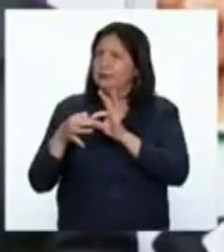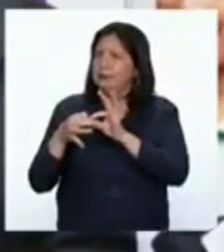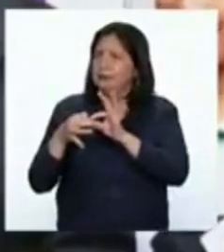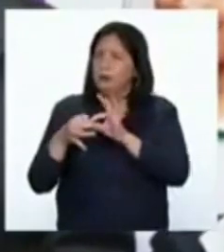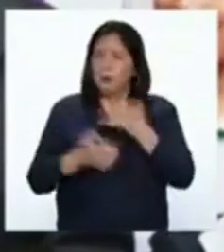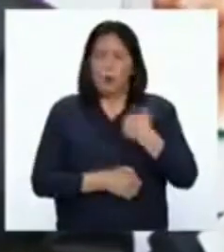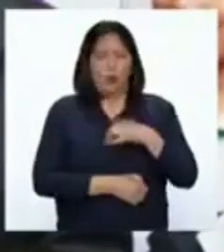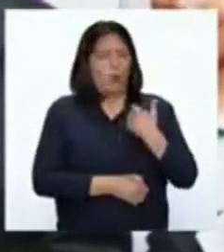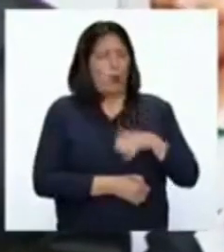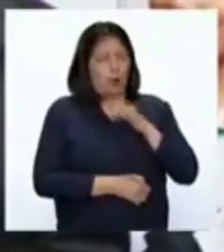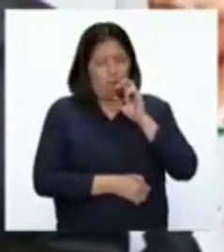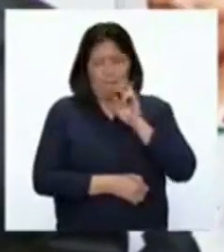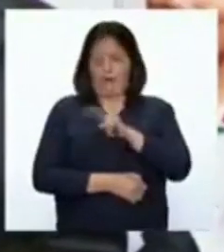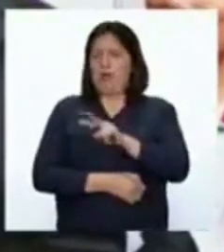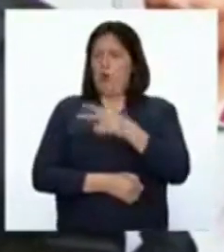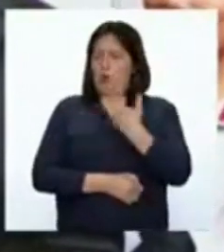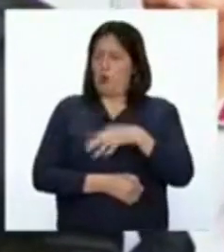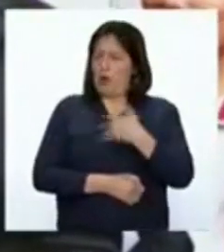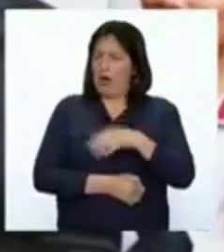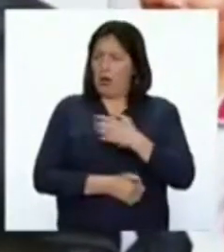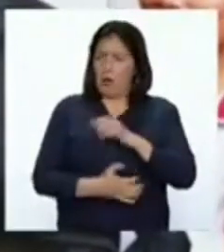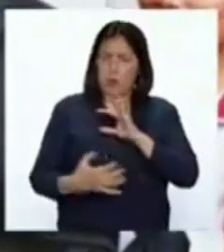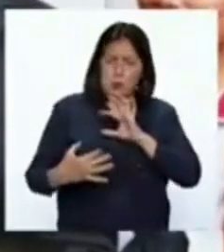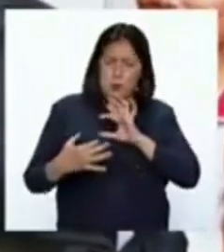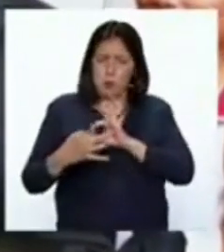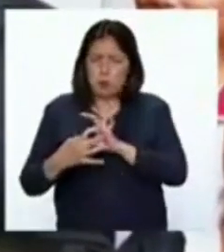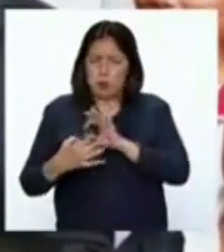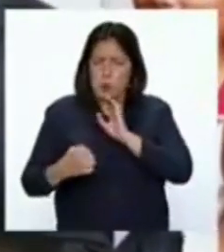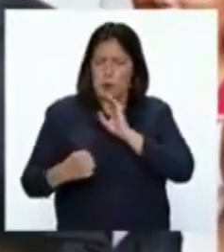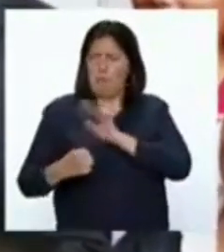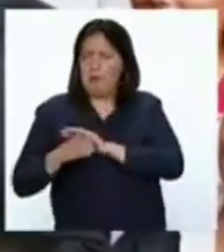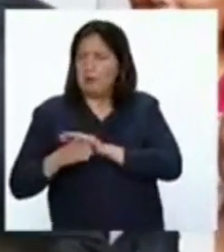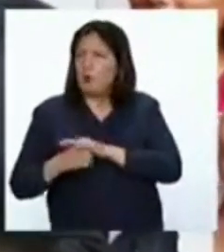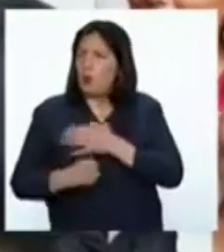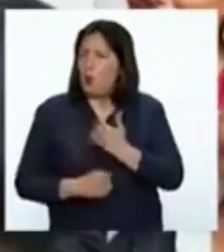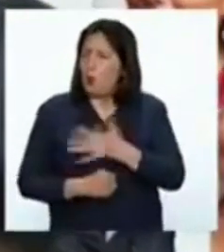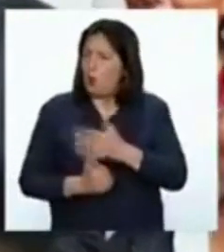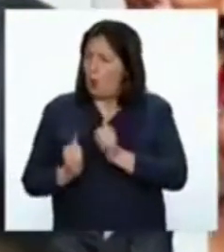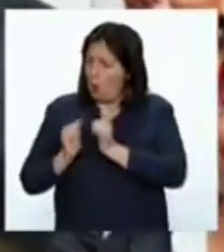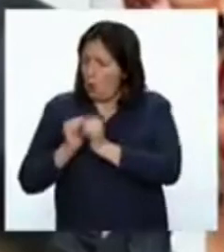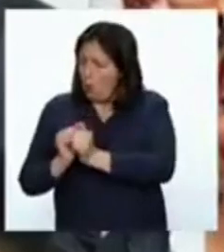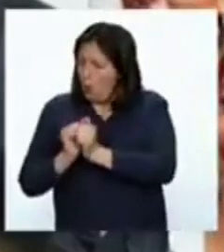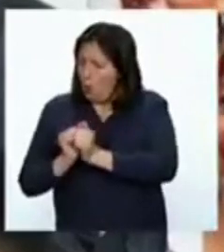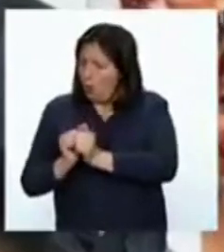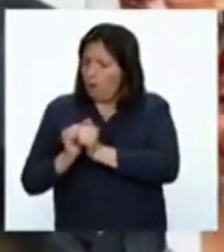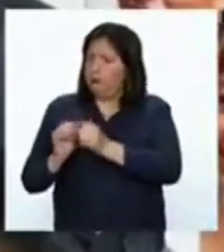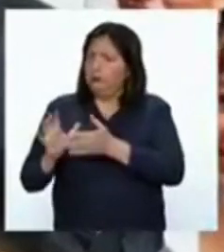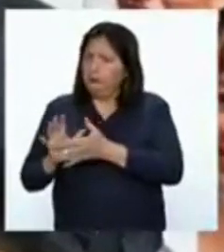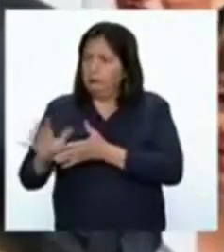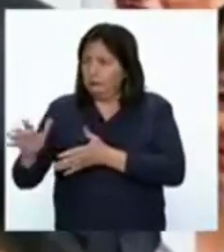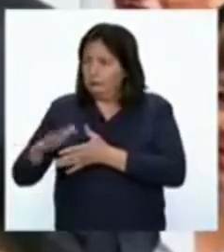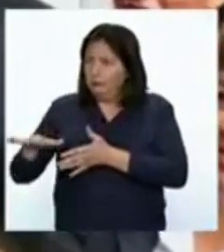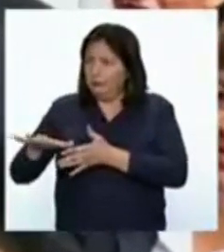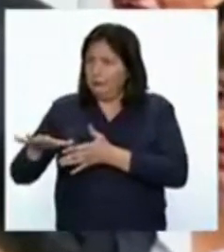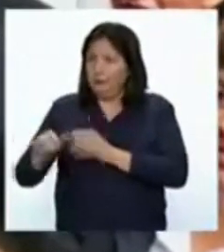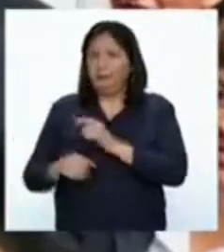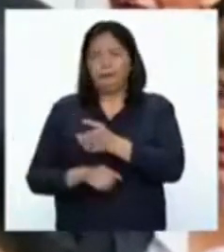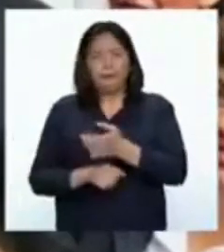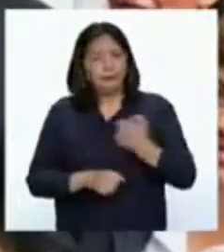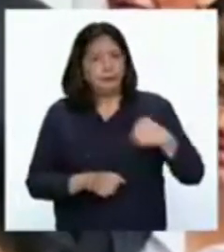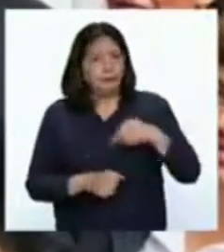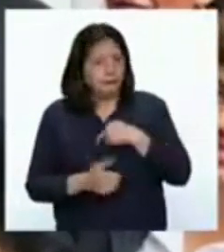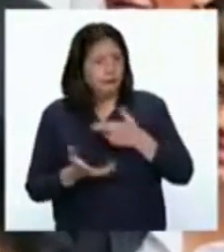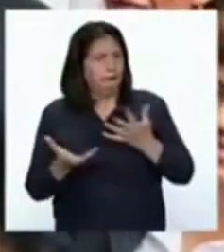Ver cómo están tan comprometidos, tan juntos, si